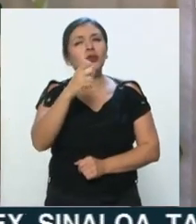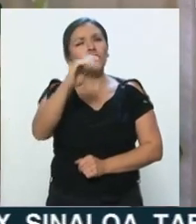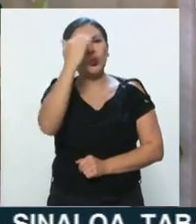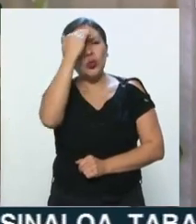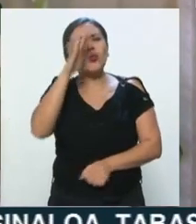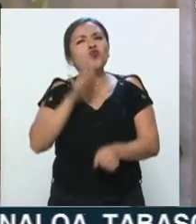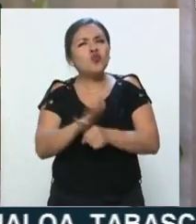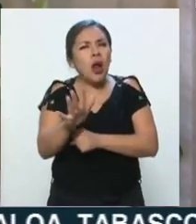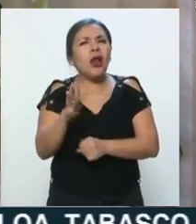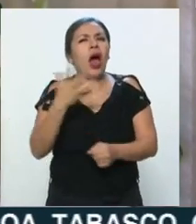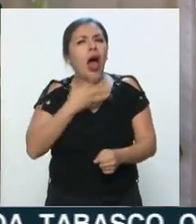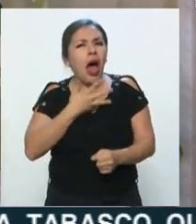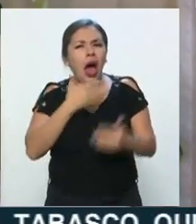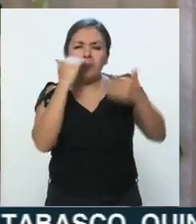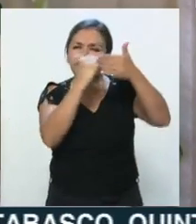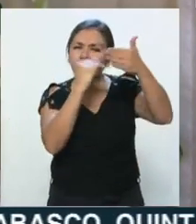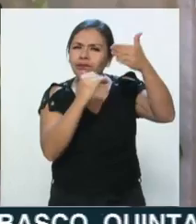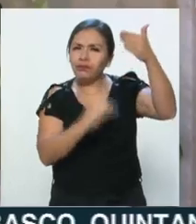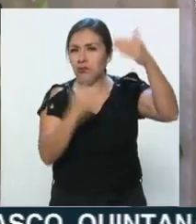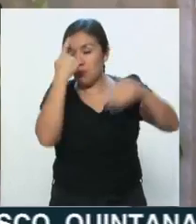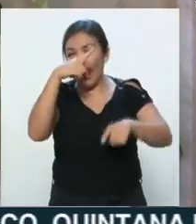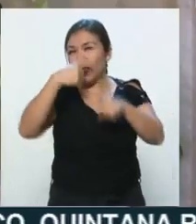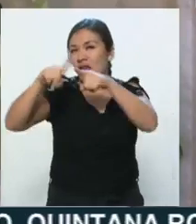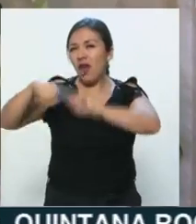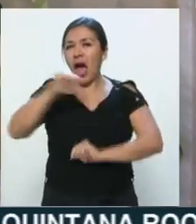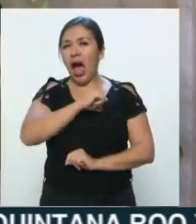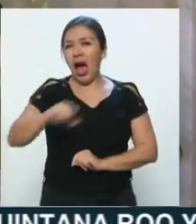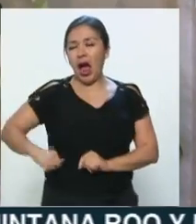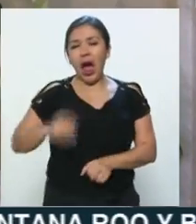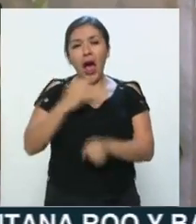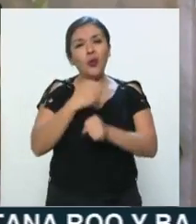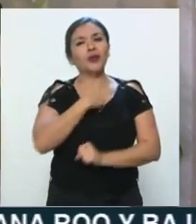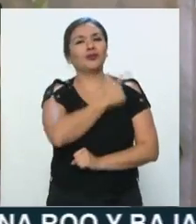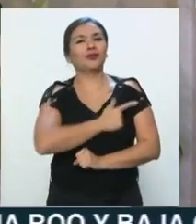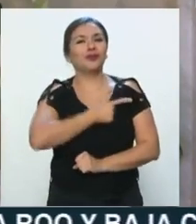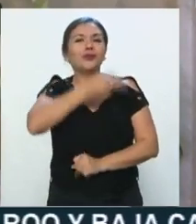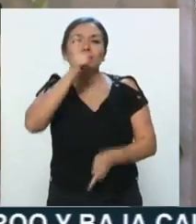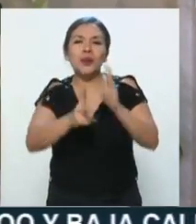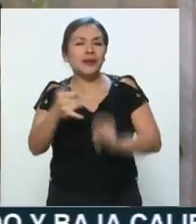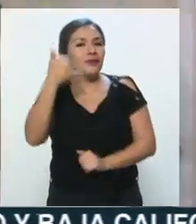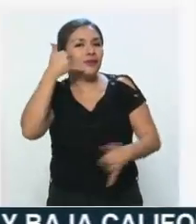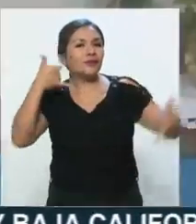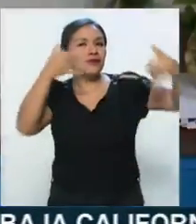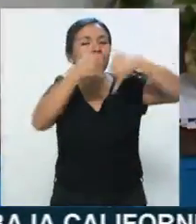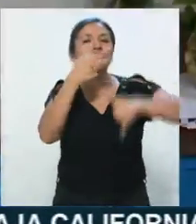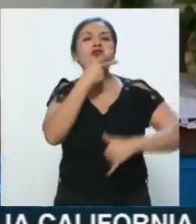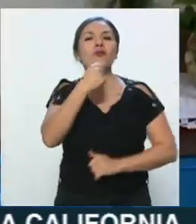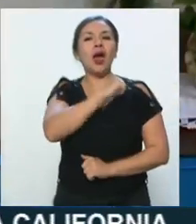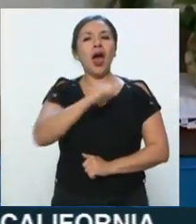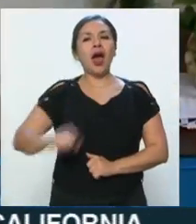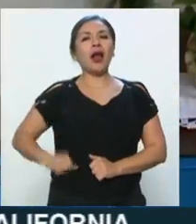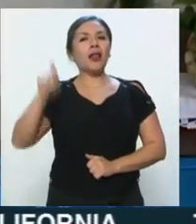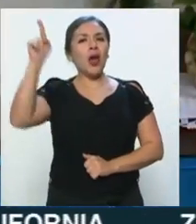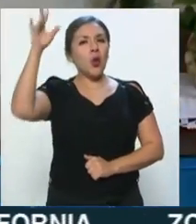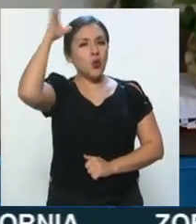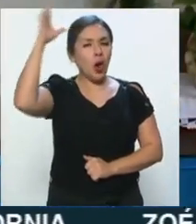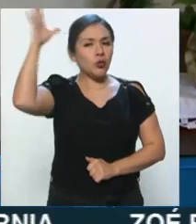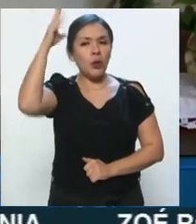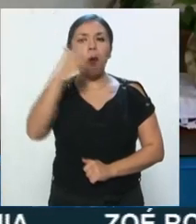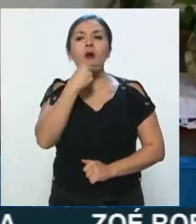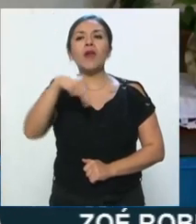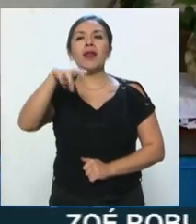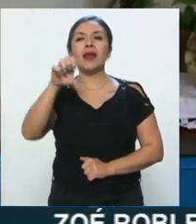cada una de las medidas que se aplican en las 16 alcaldías. Me da mucho gusto platicar vía telefónica con el alcalde de Cuauhtémoc,